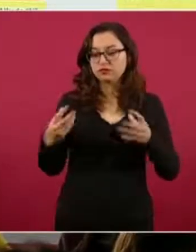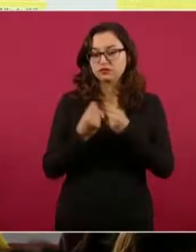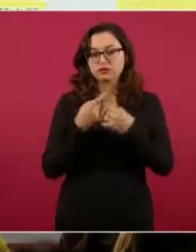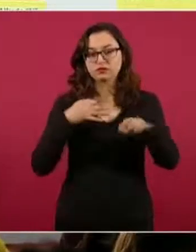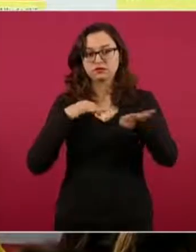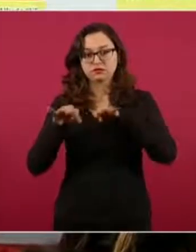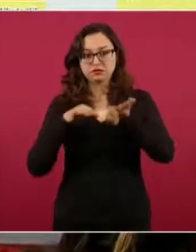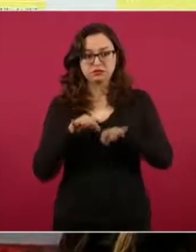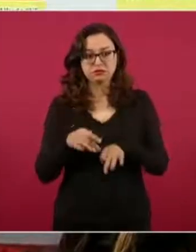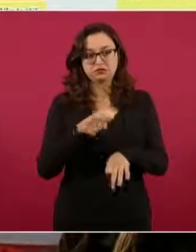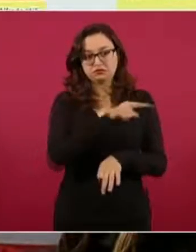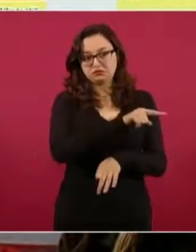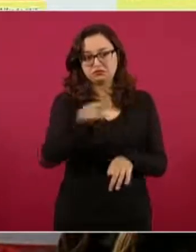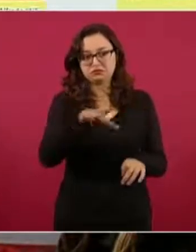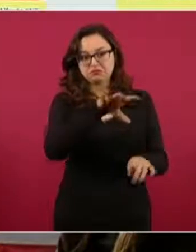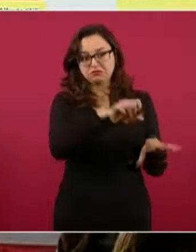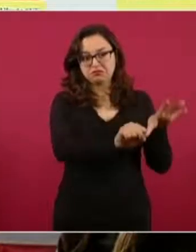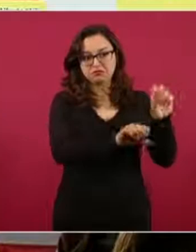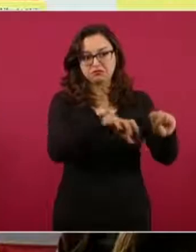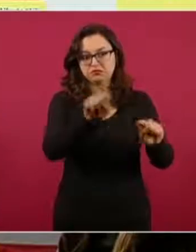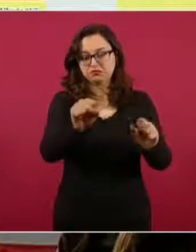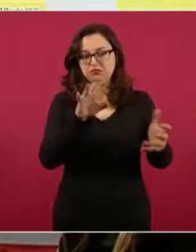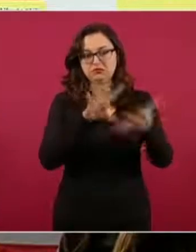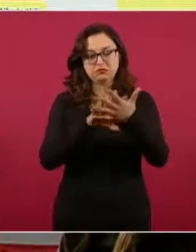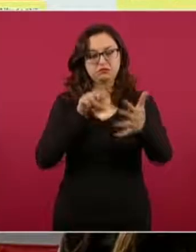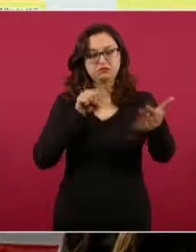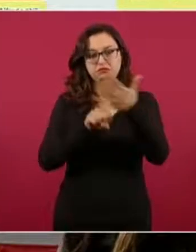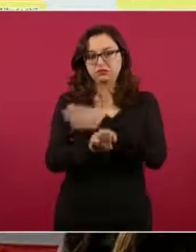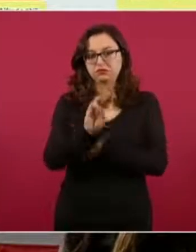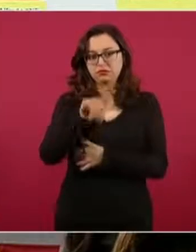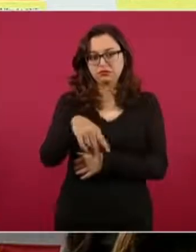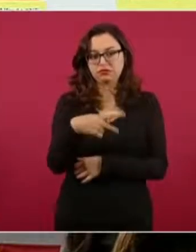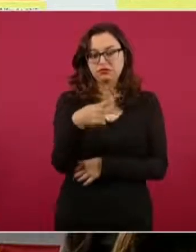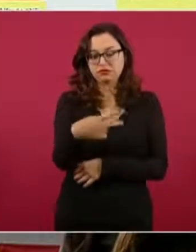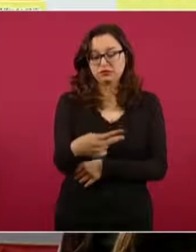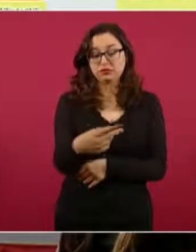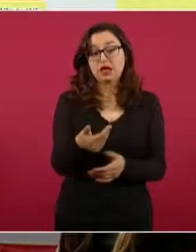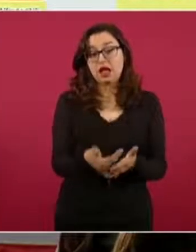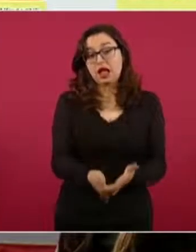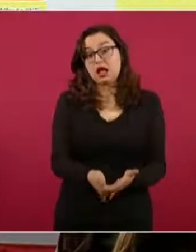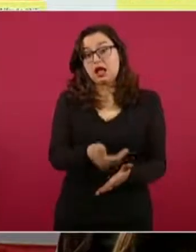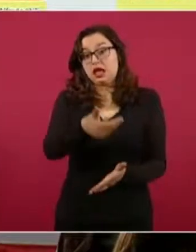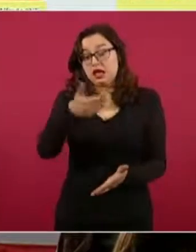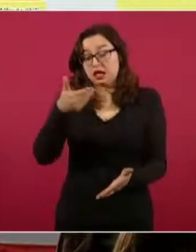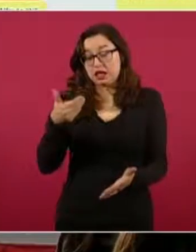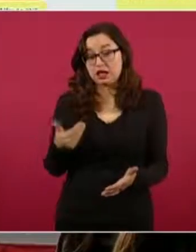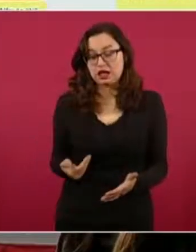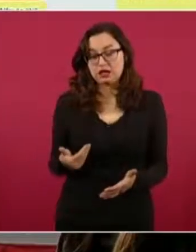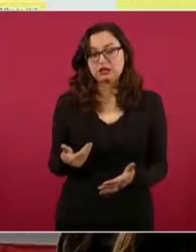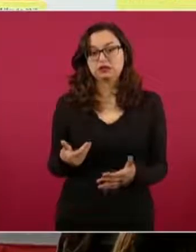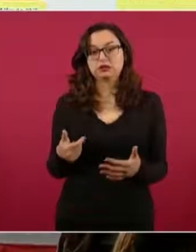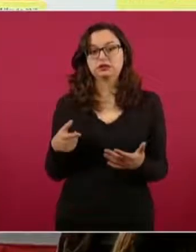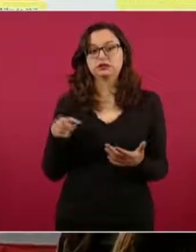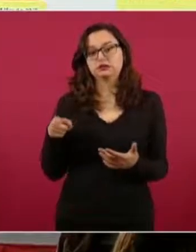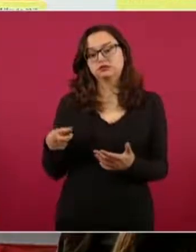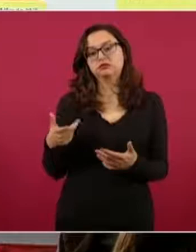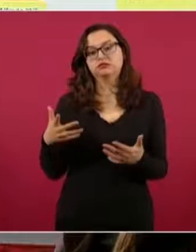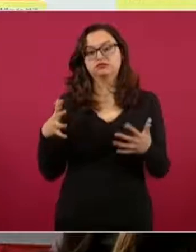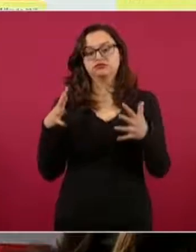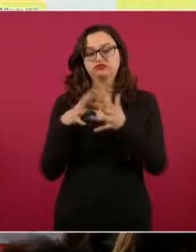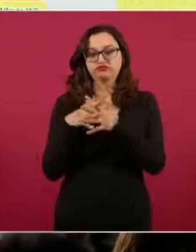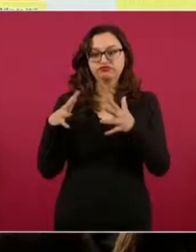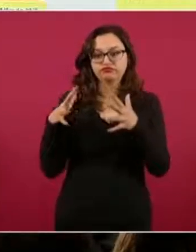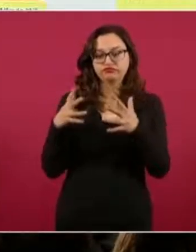autoridad ministerial correspondiente. Durante el evento, en el enfrentamiento, esta persona cayó de una